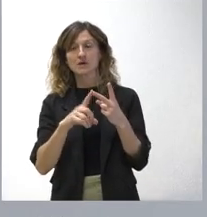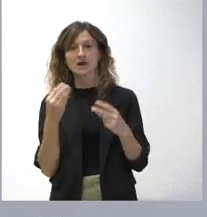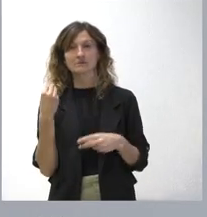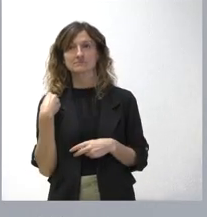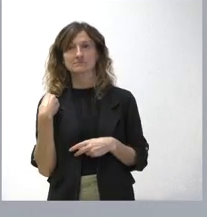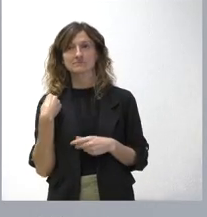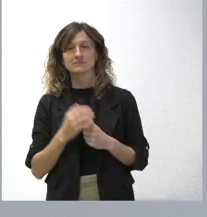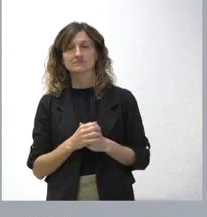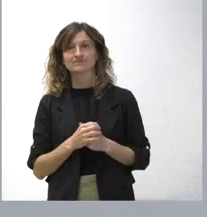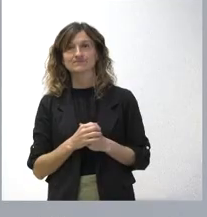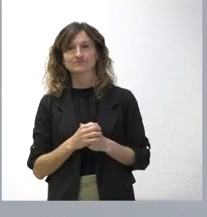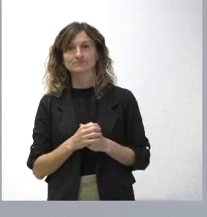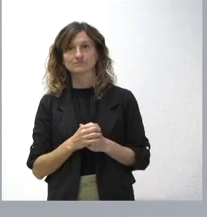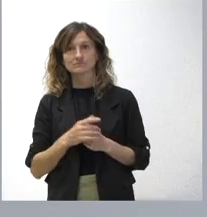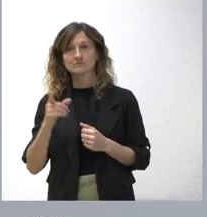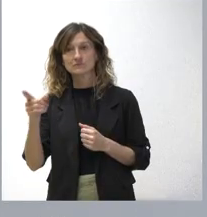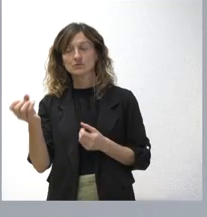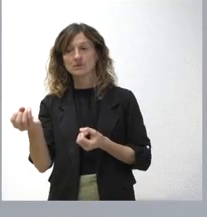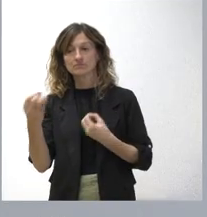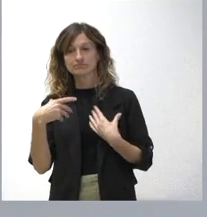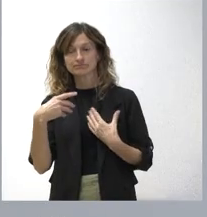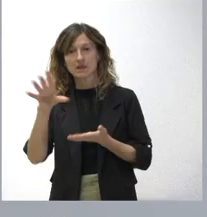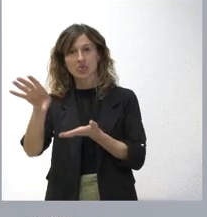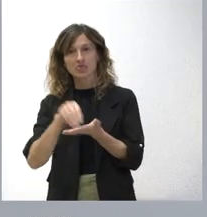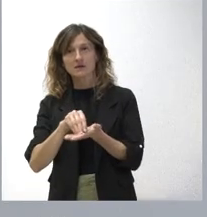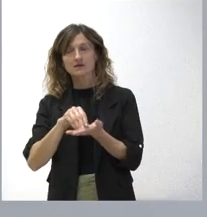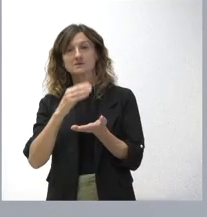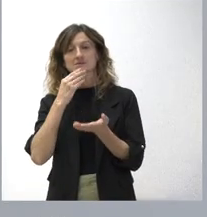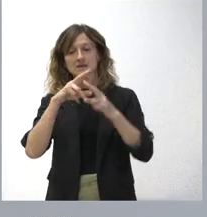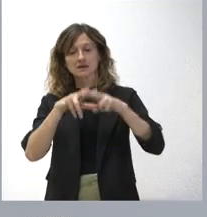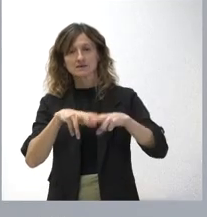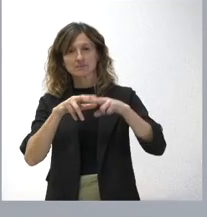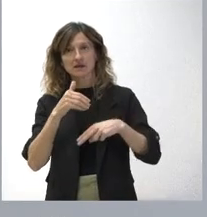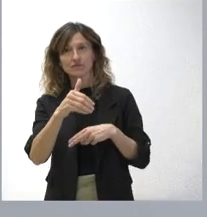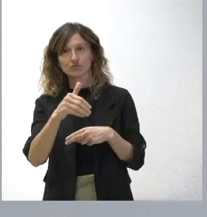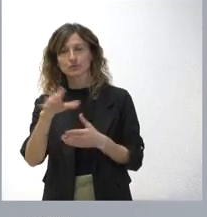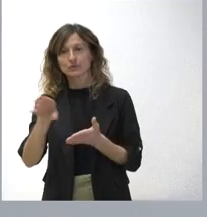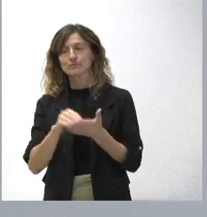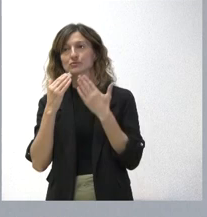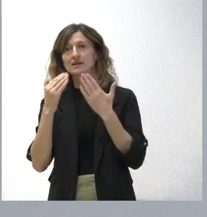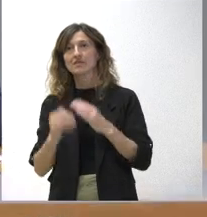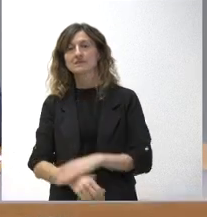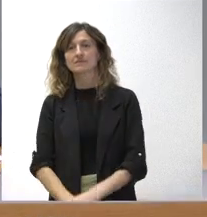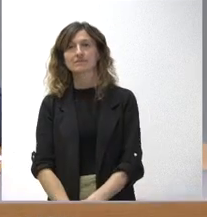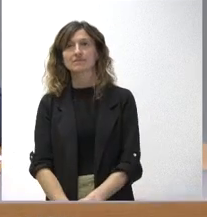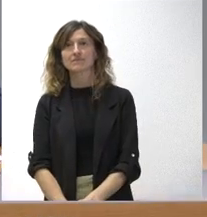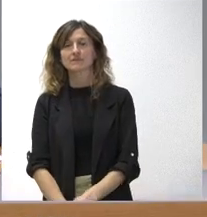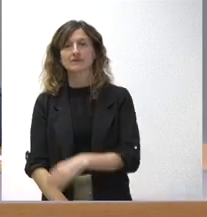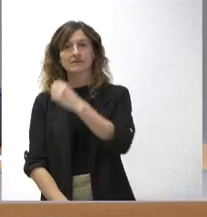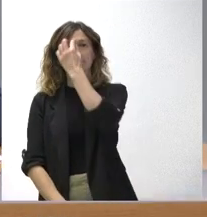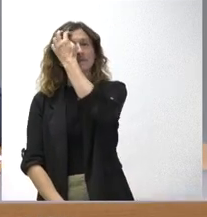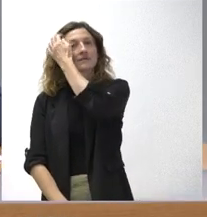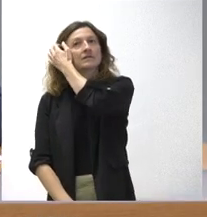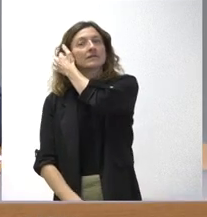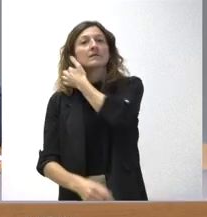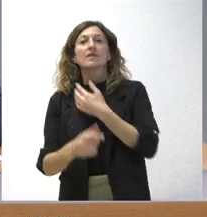apreciación que usted ha señalado y si hay algo que examinar lo tendremos en cuenta. Gracias. Sí, quería preguntar. Nos